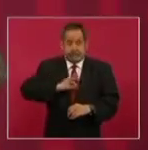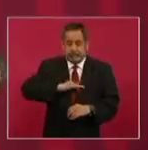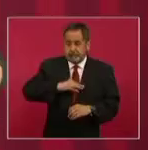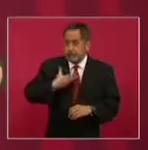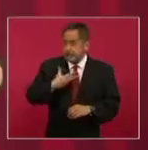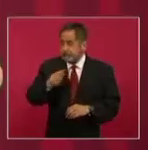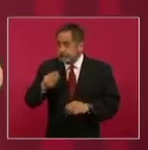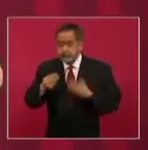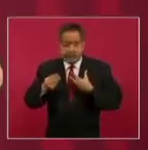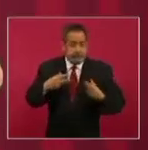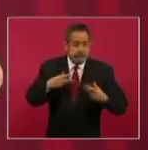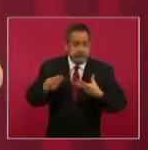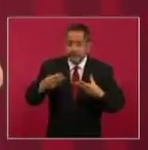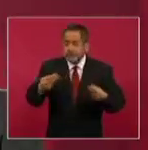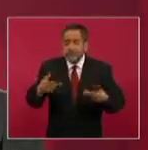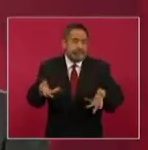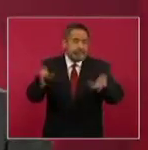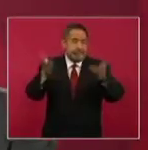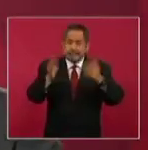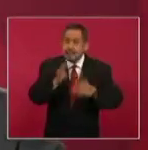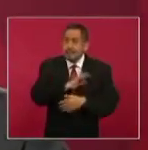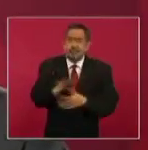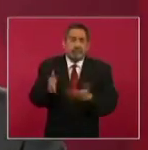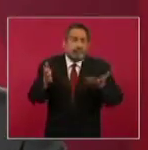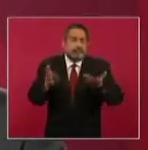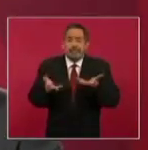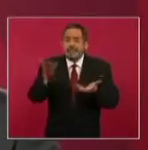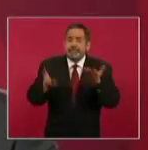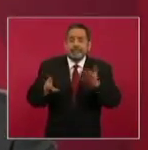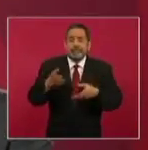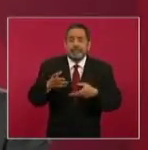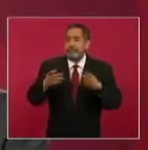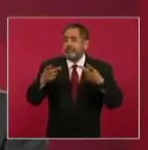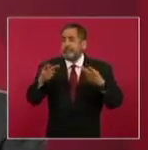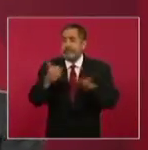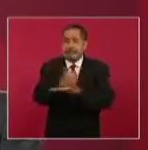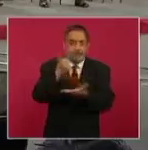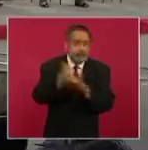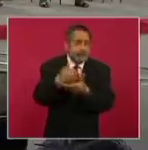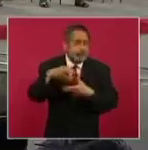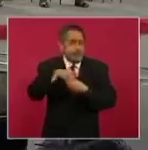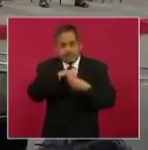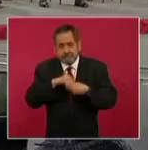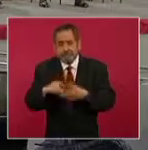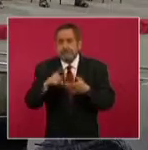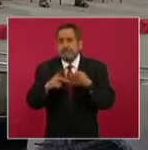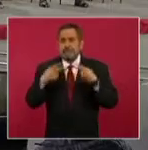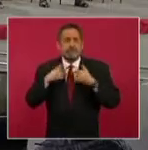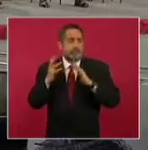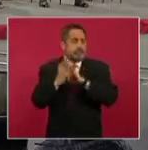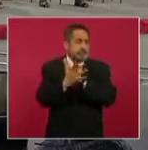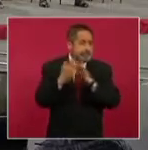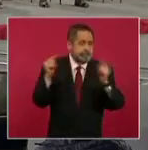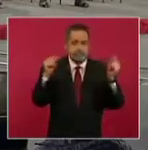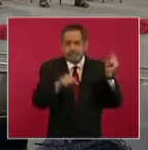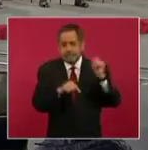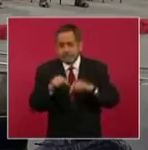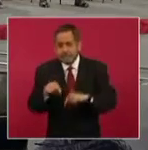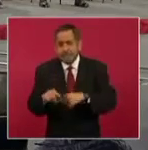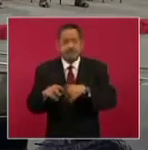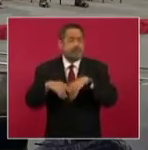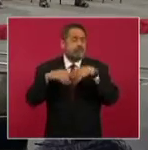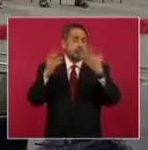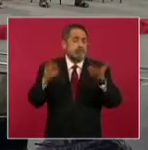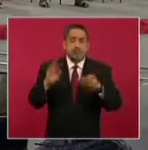por distintas razones demográficas, de flujo de personas, incluso de reactivación de